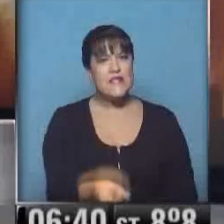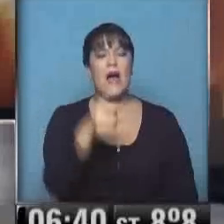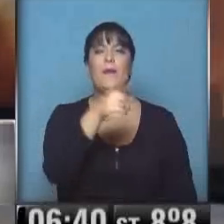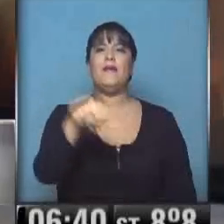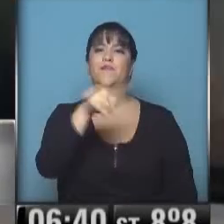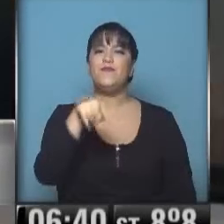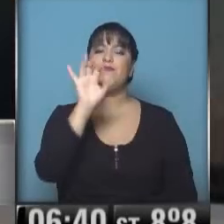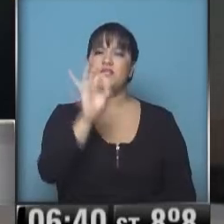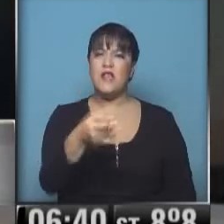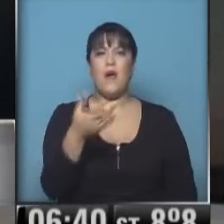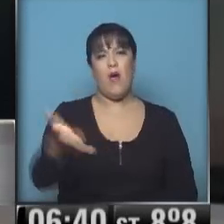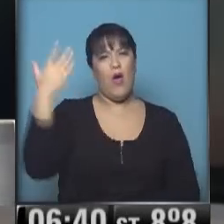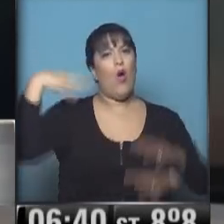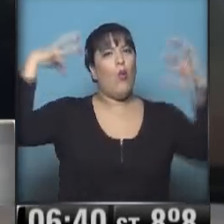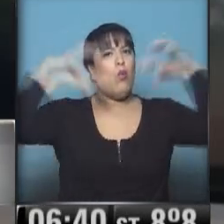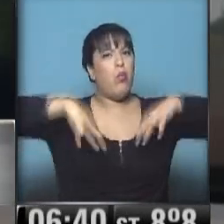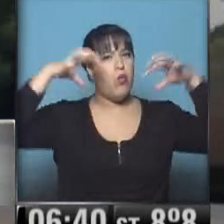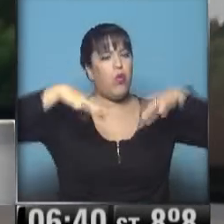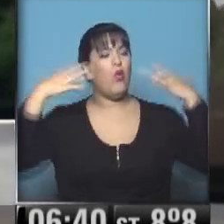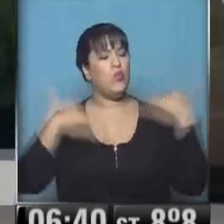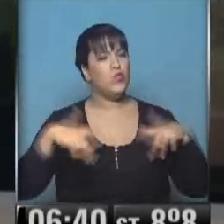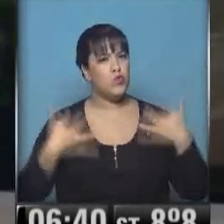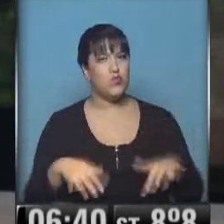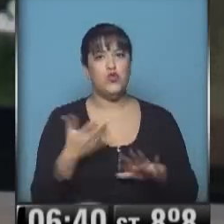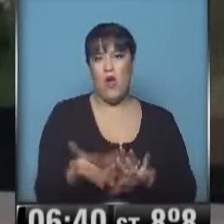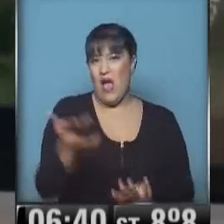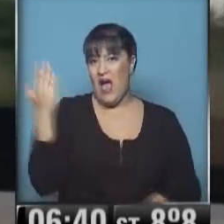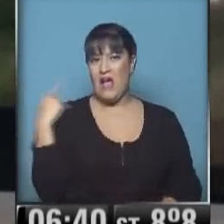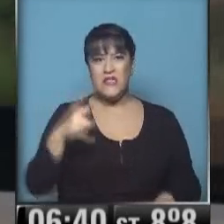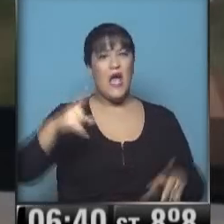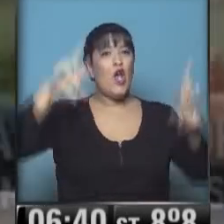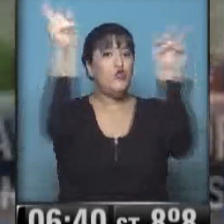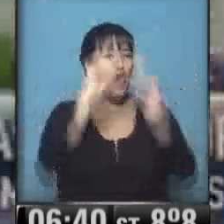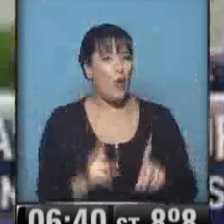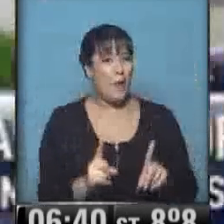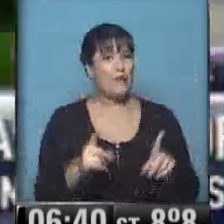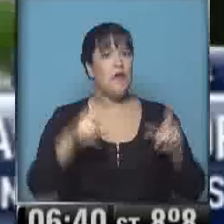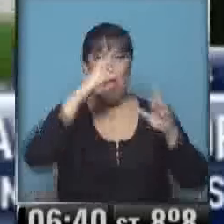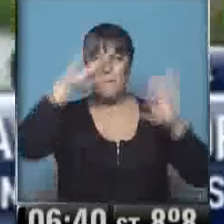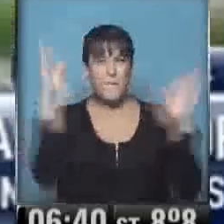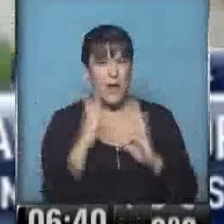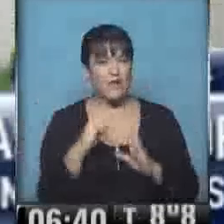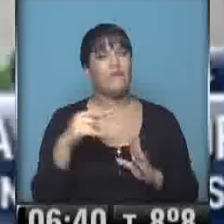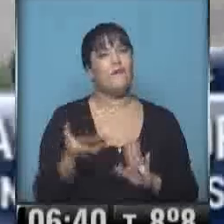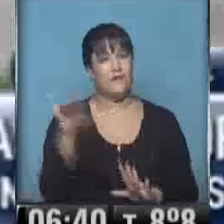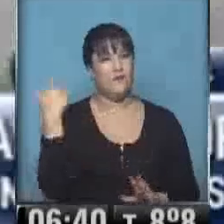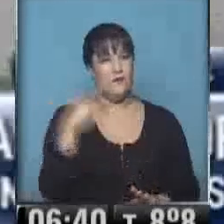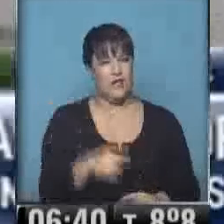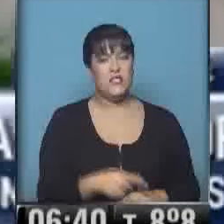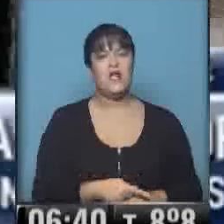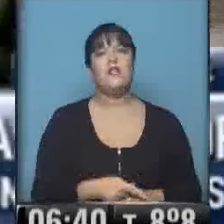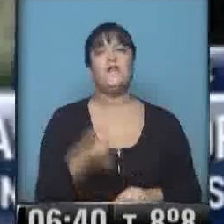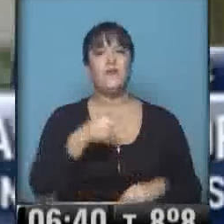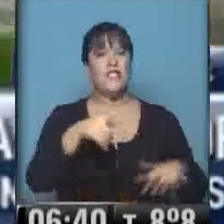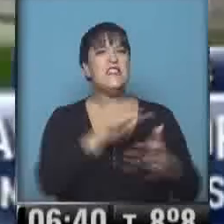estado produciendo precipitaciones de importancia en el centro del país. De hecho, ayer hubo tormentas severas en toda la franja central. La situación